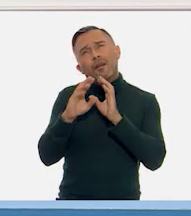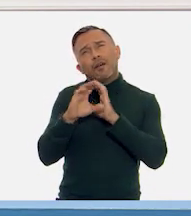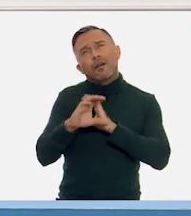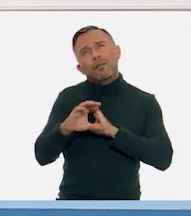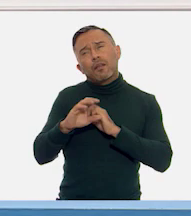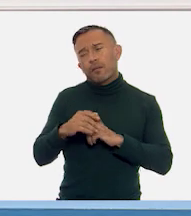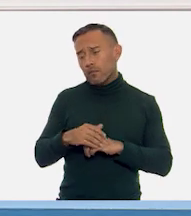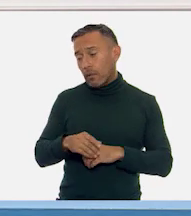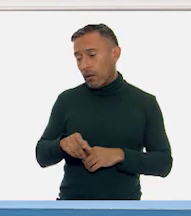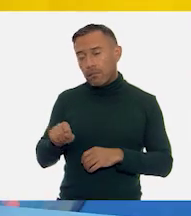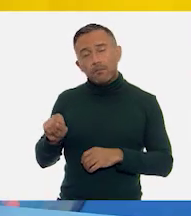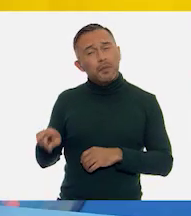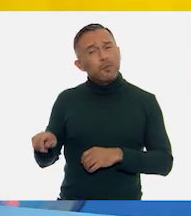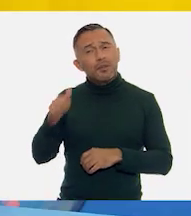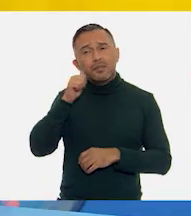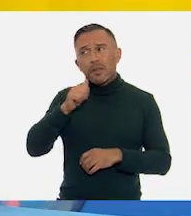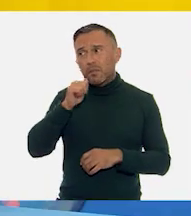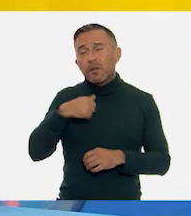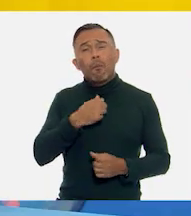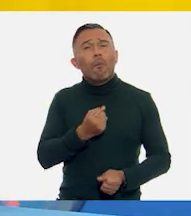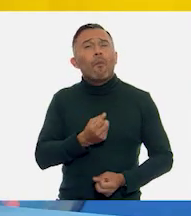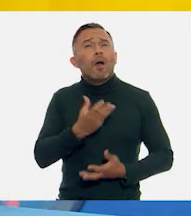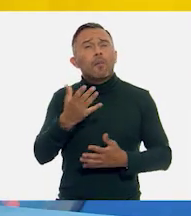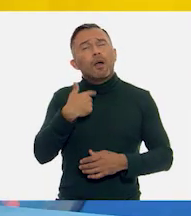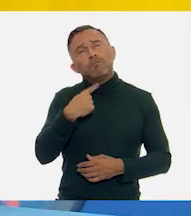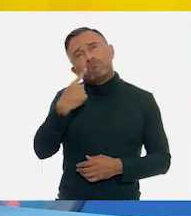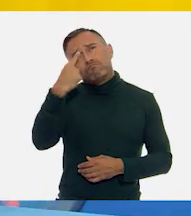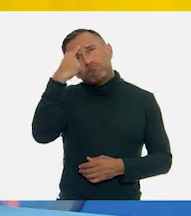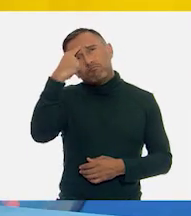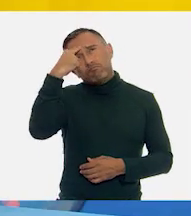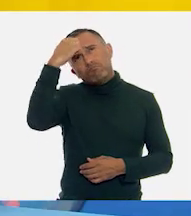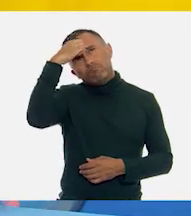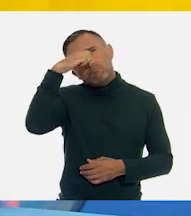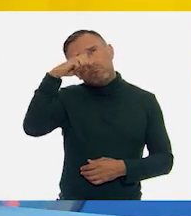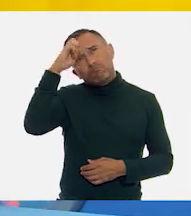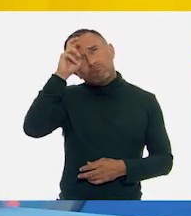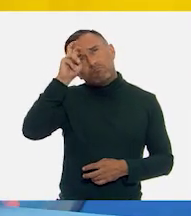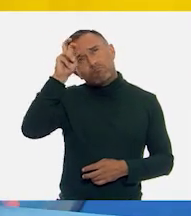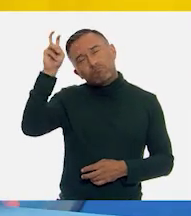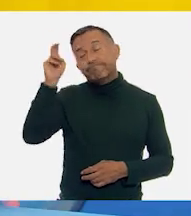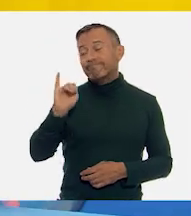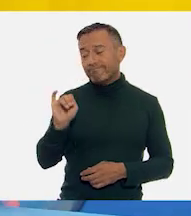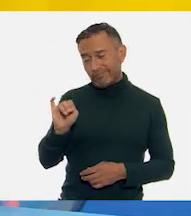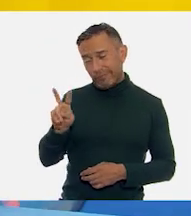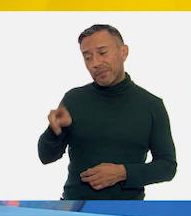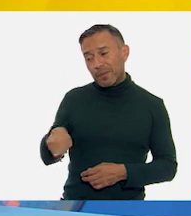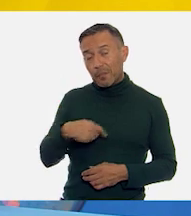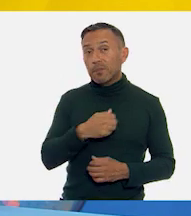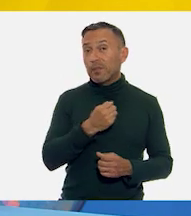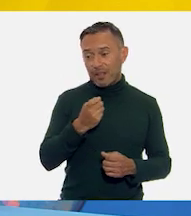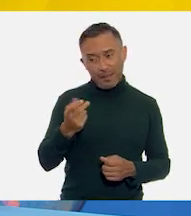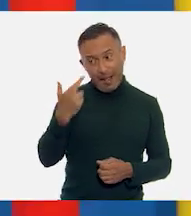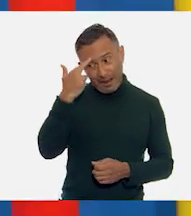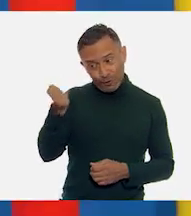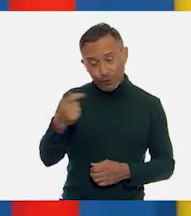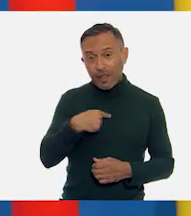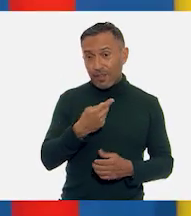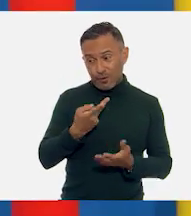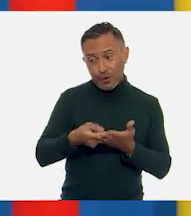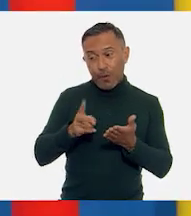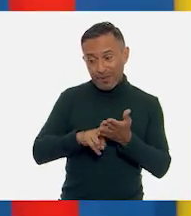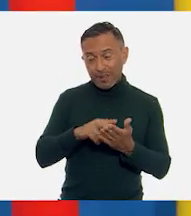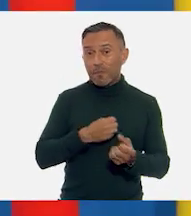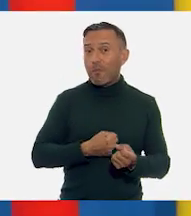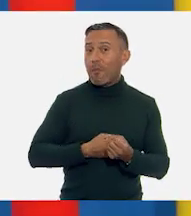te pones nostálgico con los poemas. Y sí, efectivamente, es ambas cosas, poema y canción. Así es,